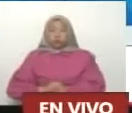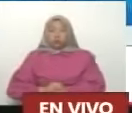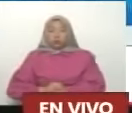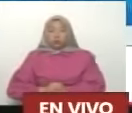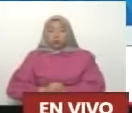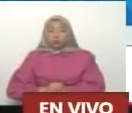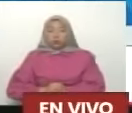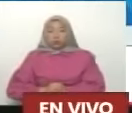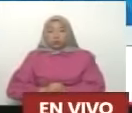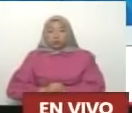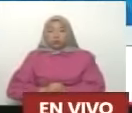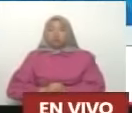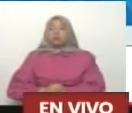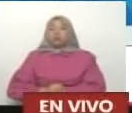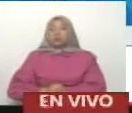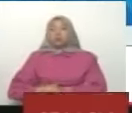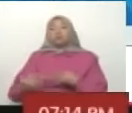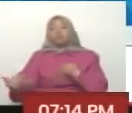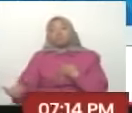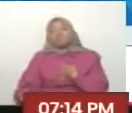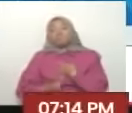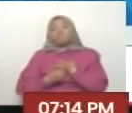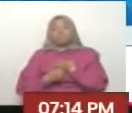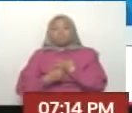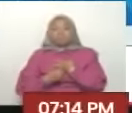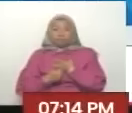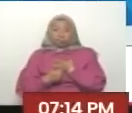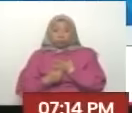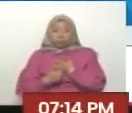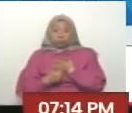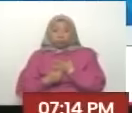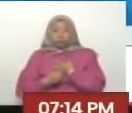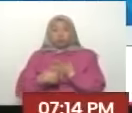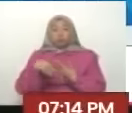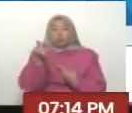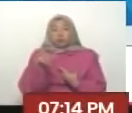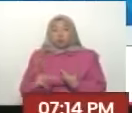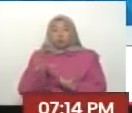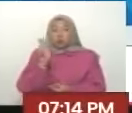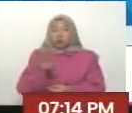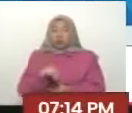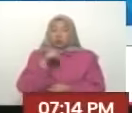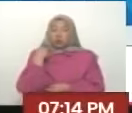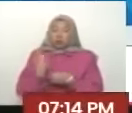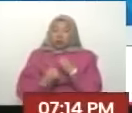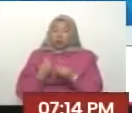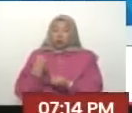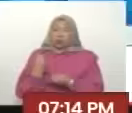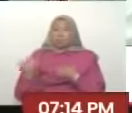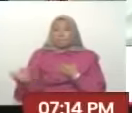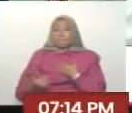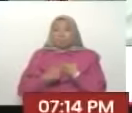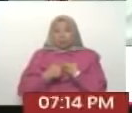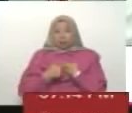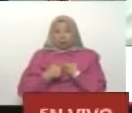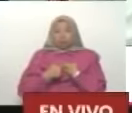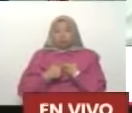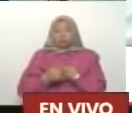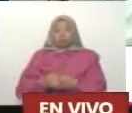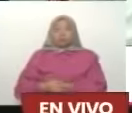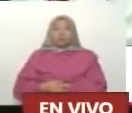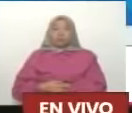y viene hasta acá hizo lo que ni Pinochet se atrevió a hacer ni Pinochet se atrevió